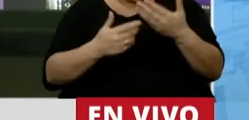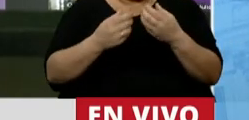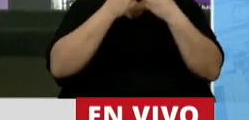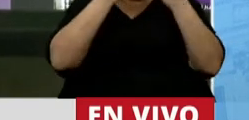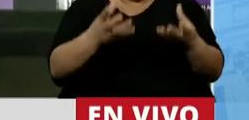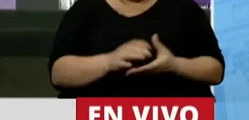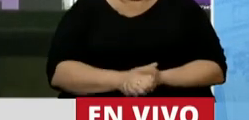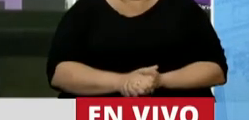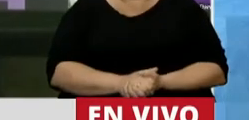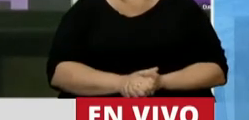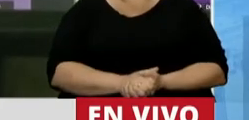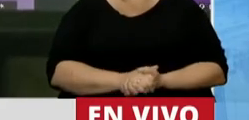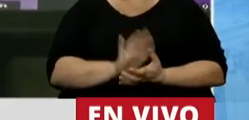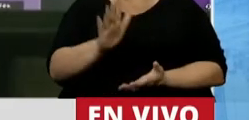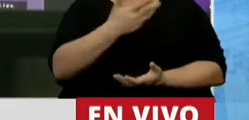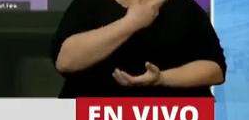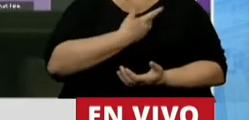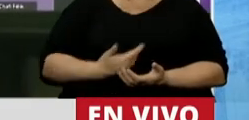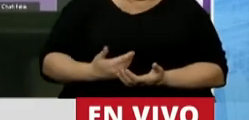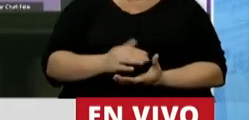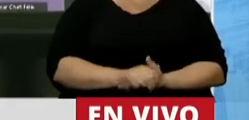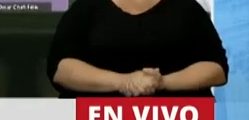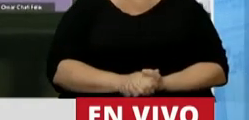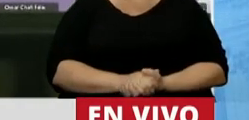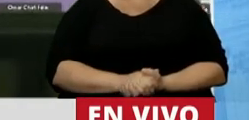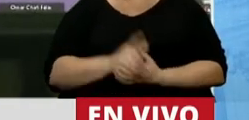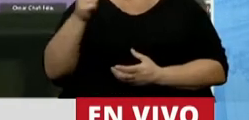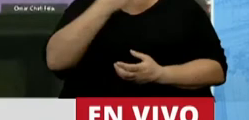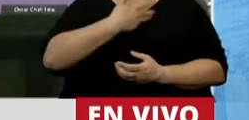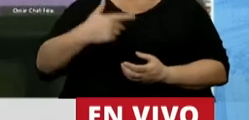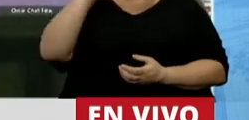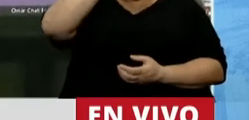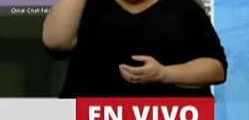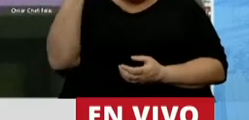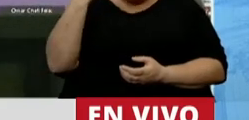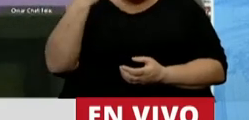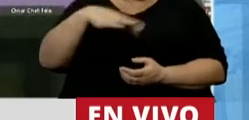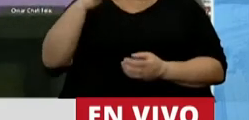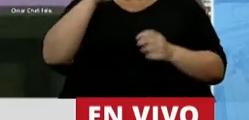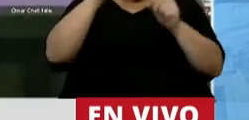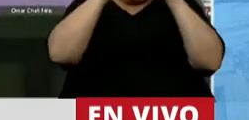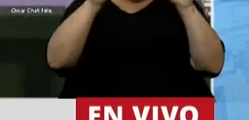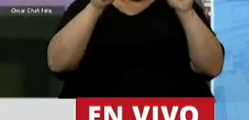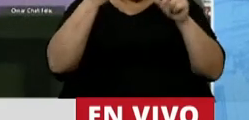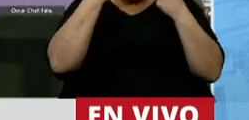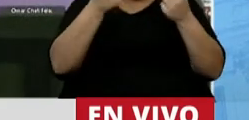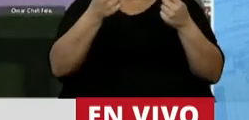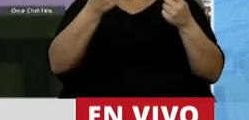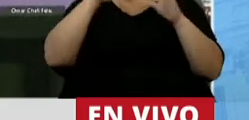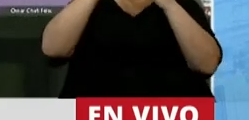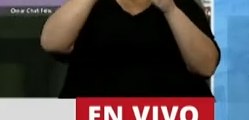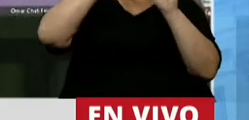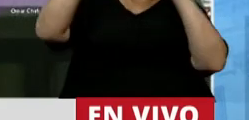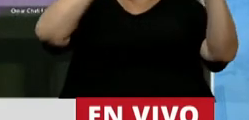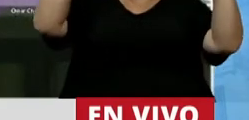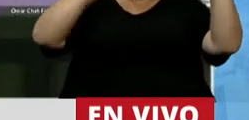progreso. Señor Presidente, el gobierno nacional tiene que abrir los ojos y mirar al mundo,